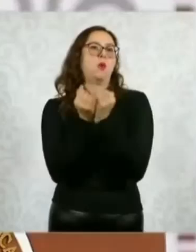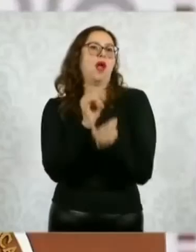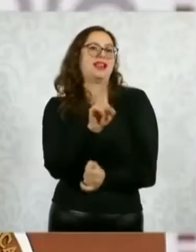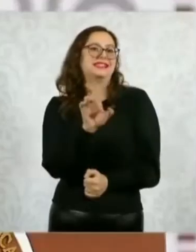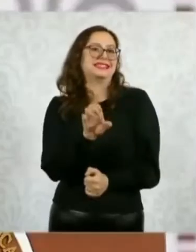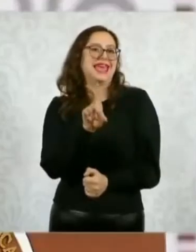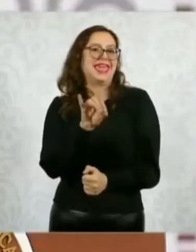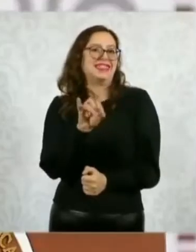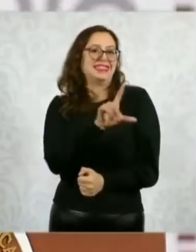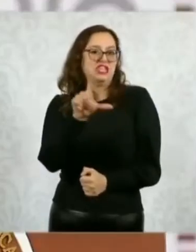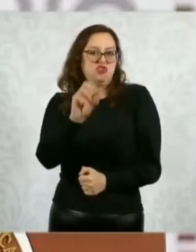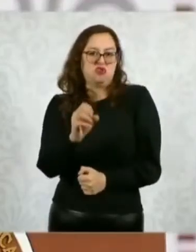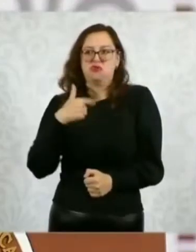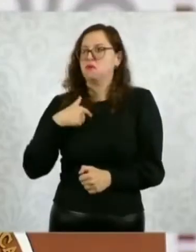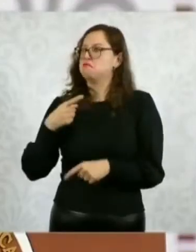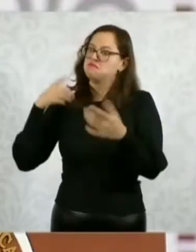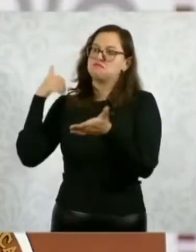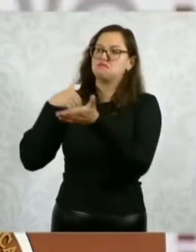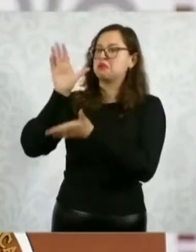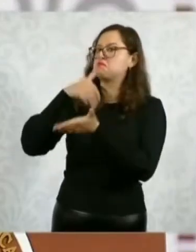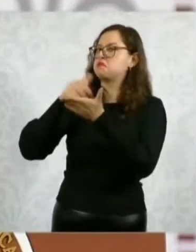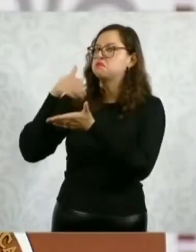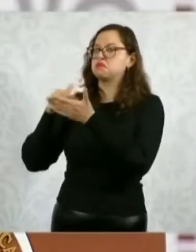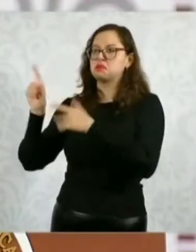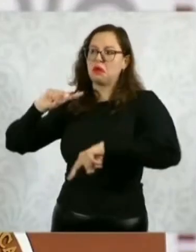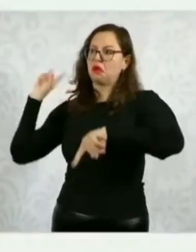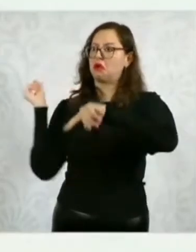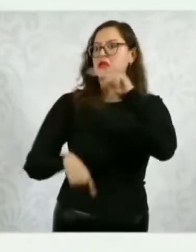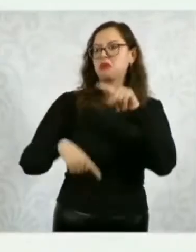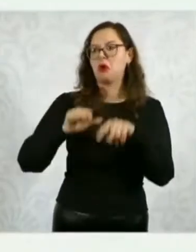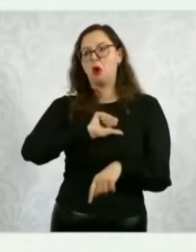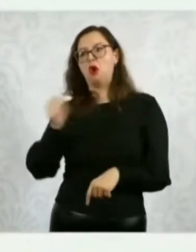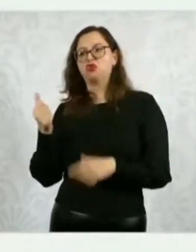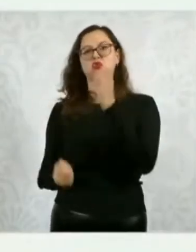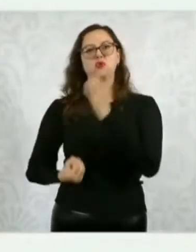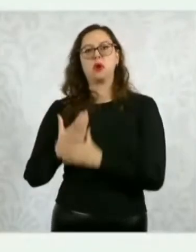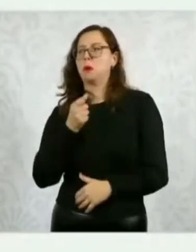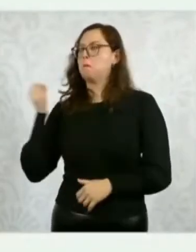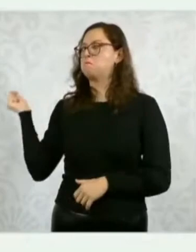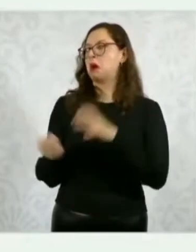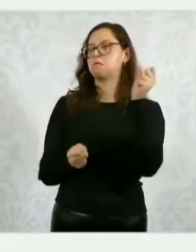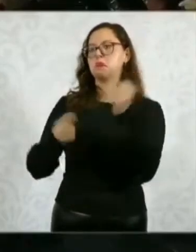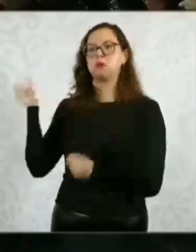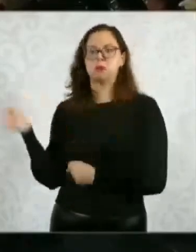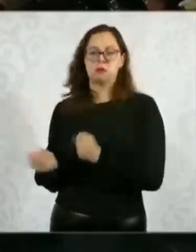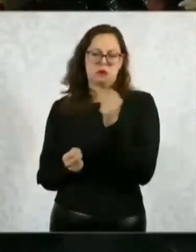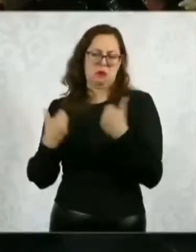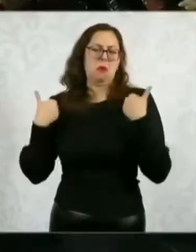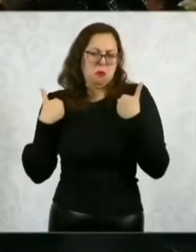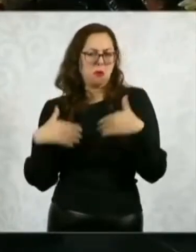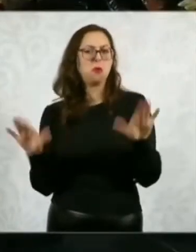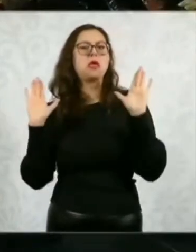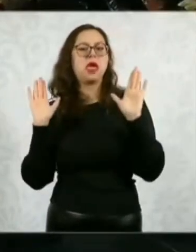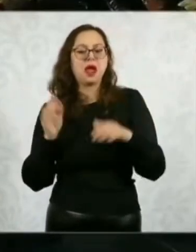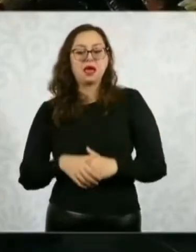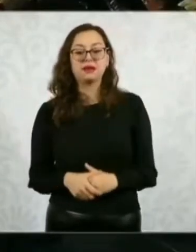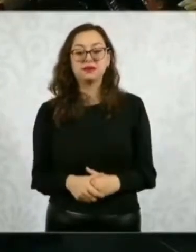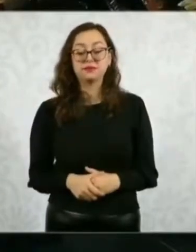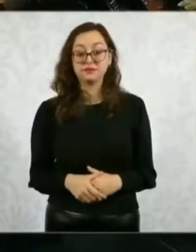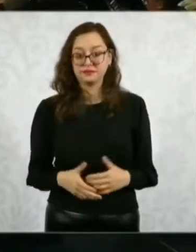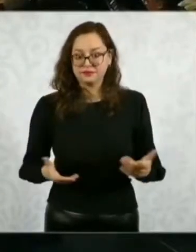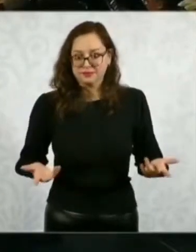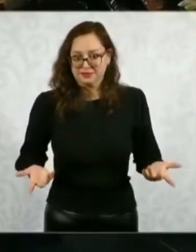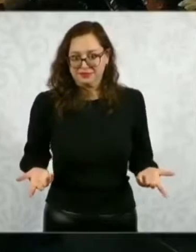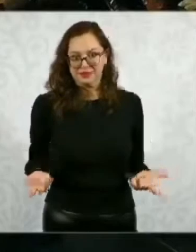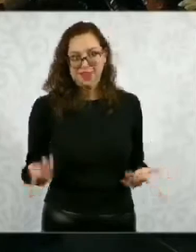Entonces, es importante seguir manteniendo, pero de nuestra parte no va haber ninguna denuncia. ¿Y qué le dice a la gente que sigue esperando eso,